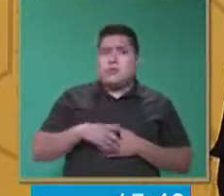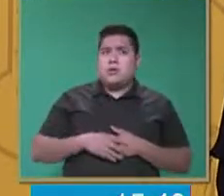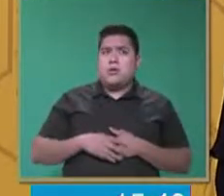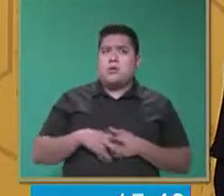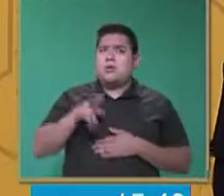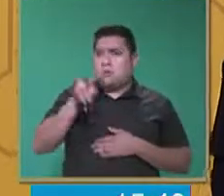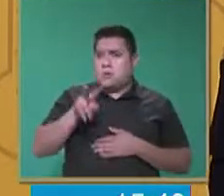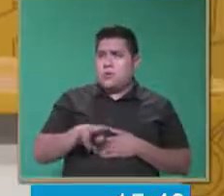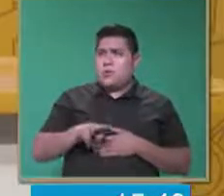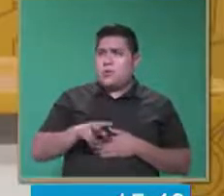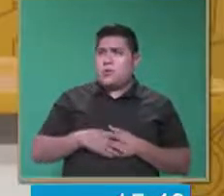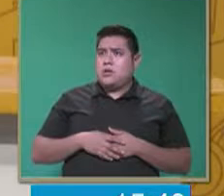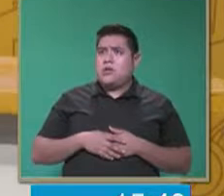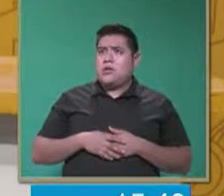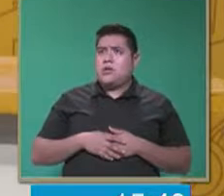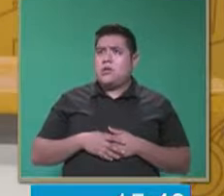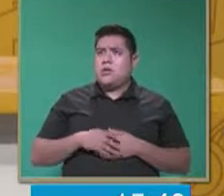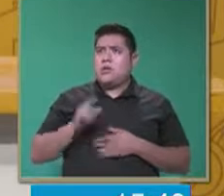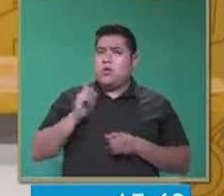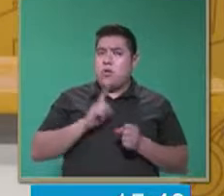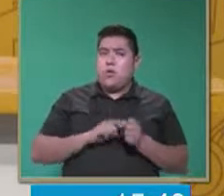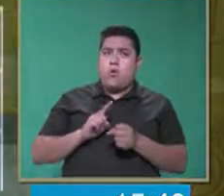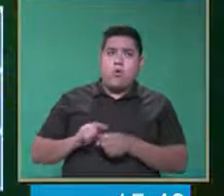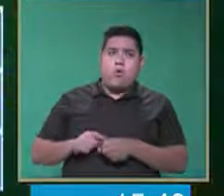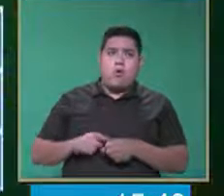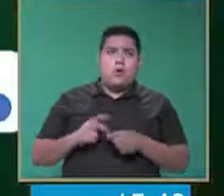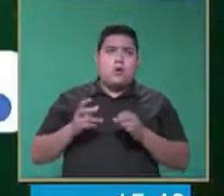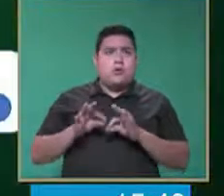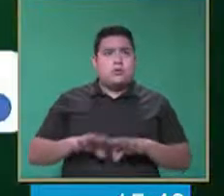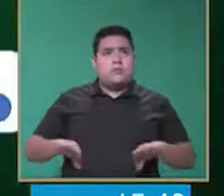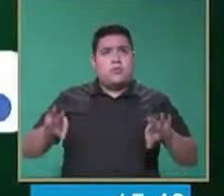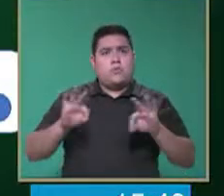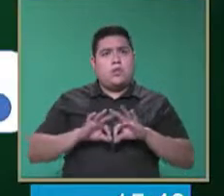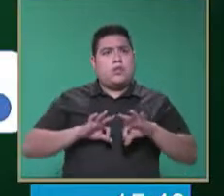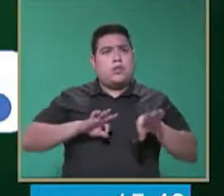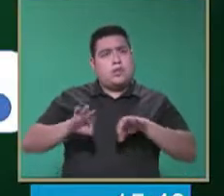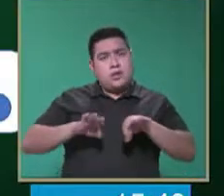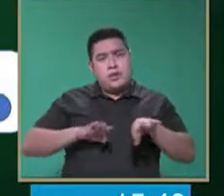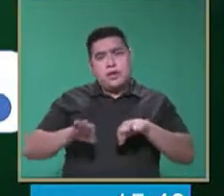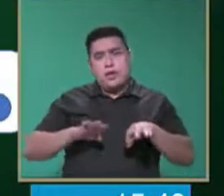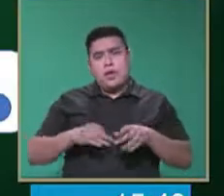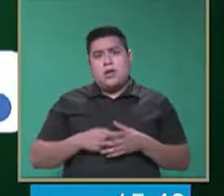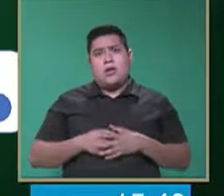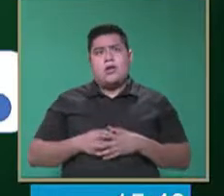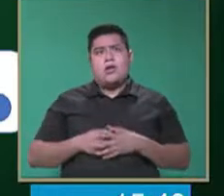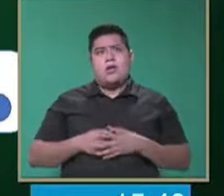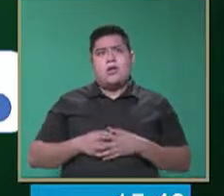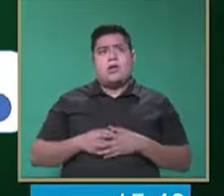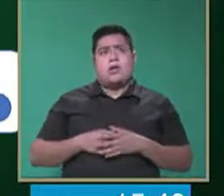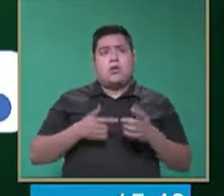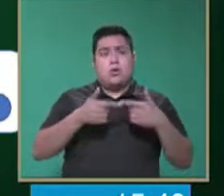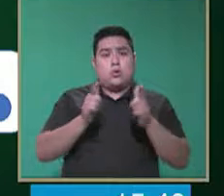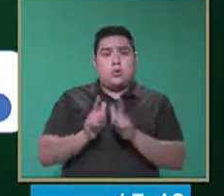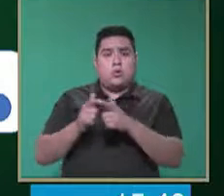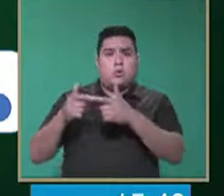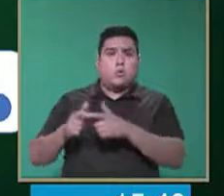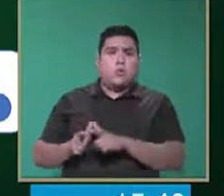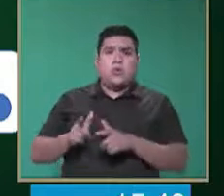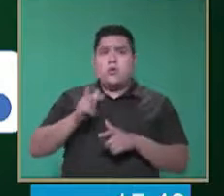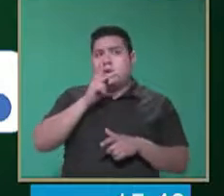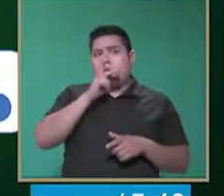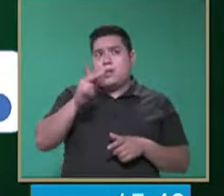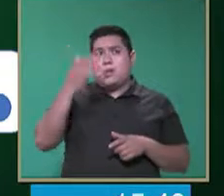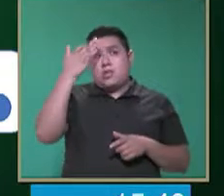correcto, así mismo el reconocimiento de colores, es bien importante trabajarlo. El campo de la semántica, la noción del